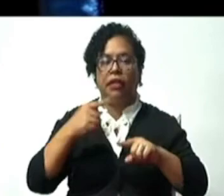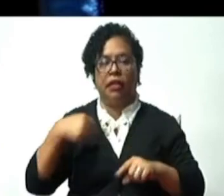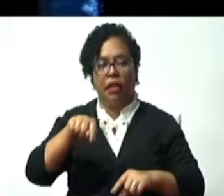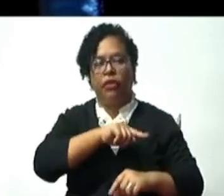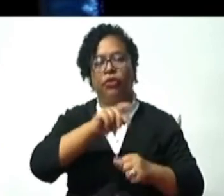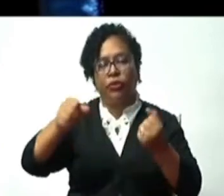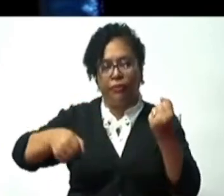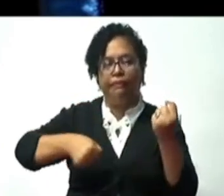Muchísimas gracias.